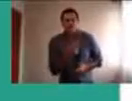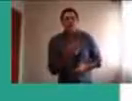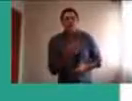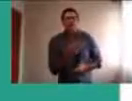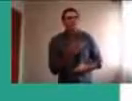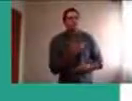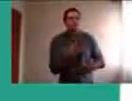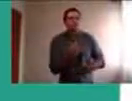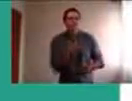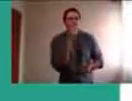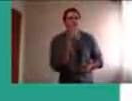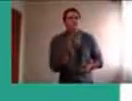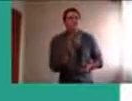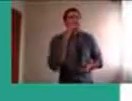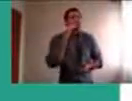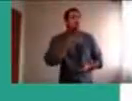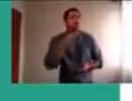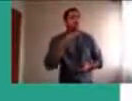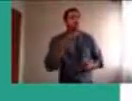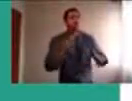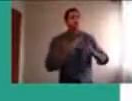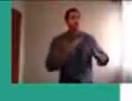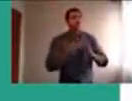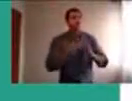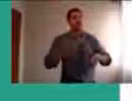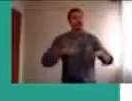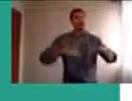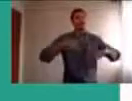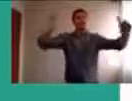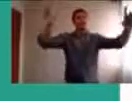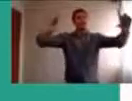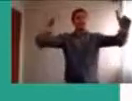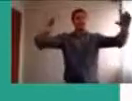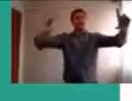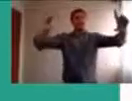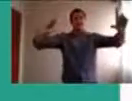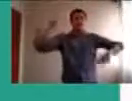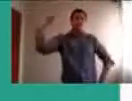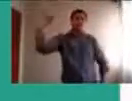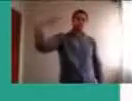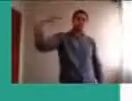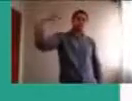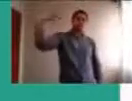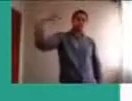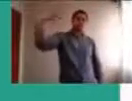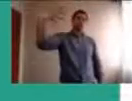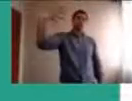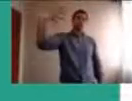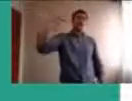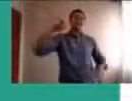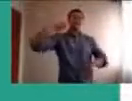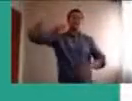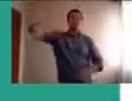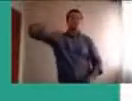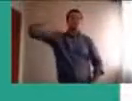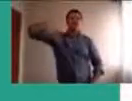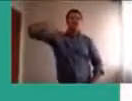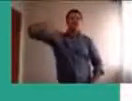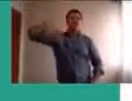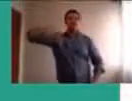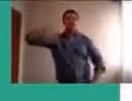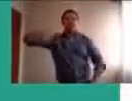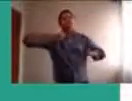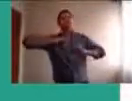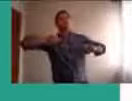prendida, en los noticieros, porque, la manera, en la que circula, la información, en los medios, de comunicación, es un poco,